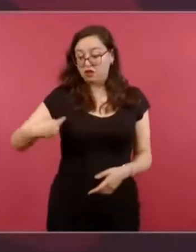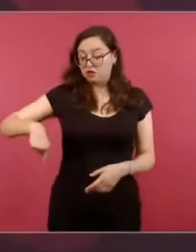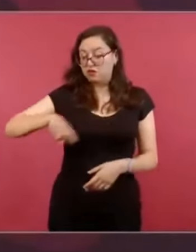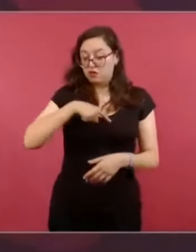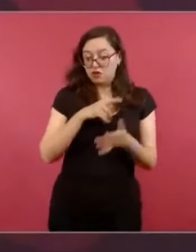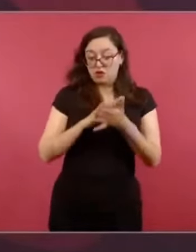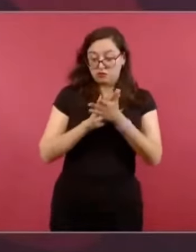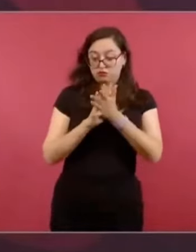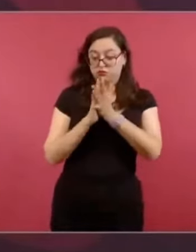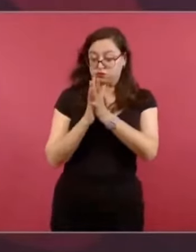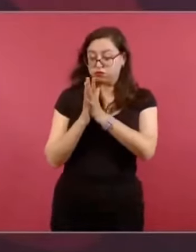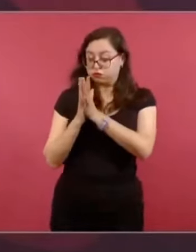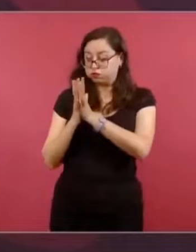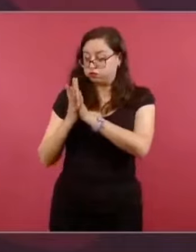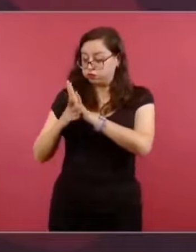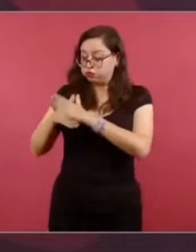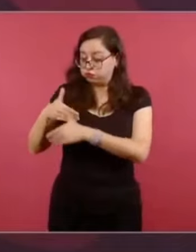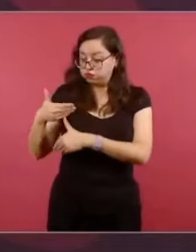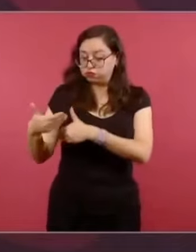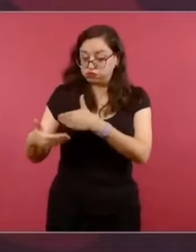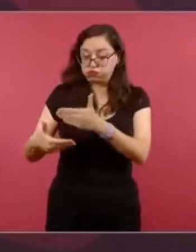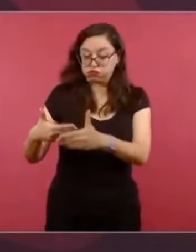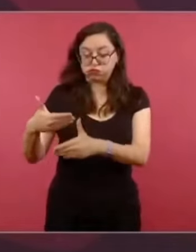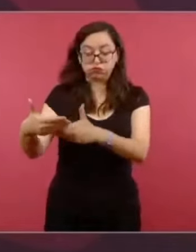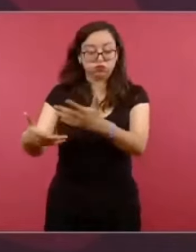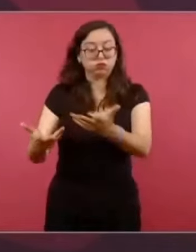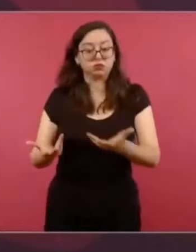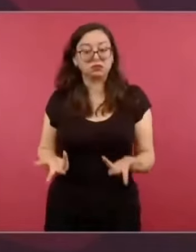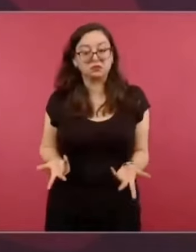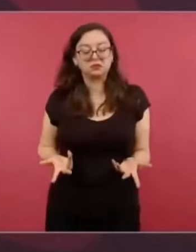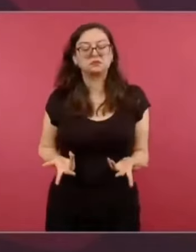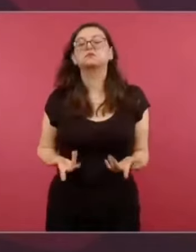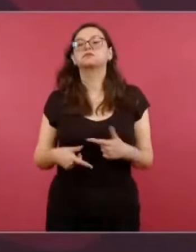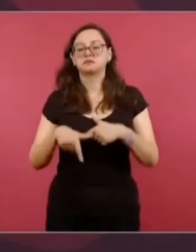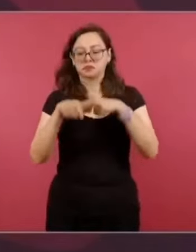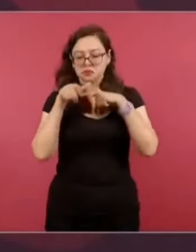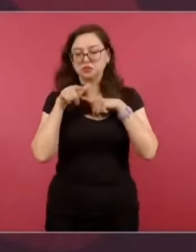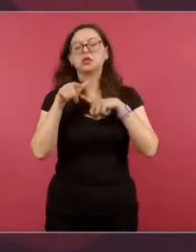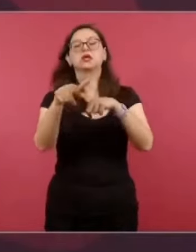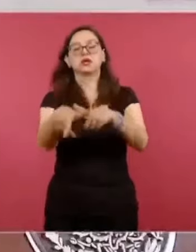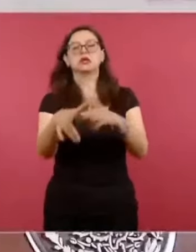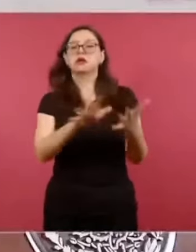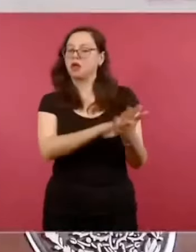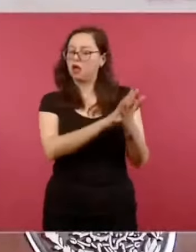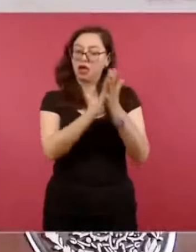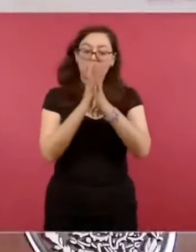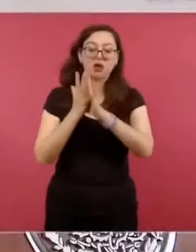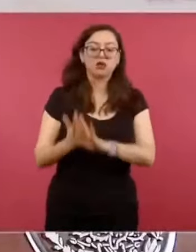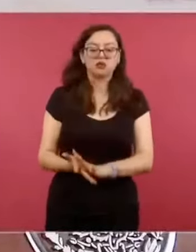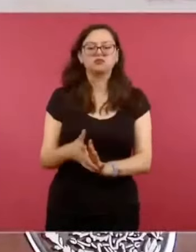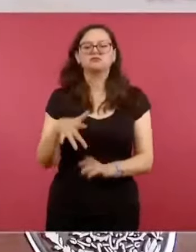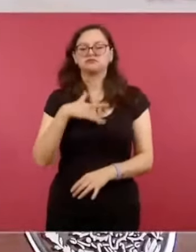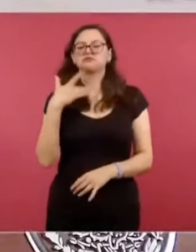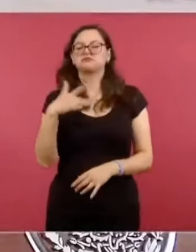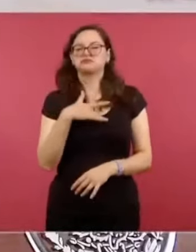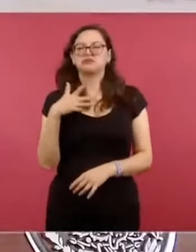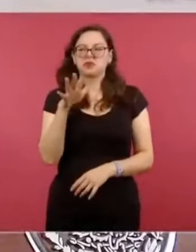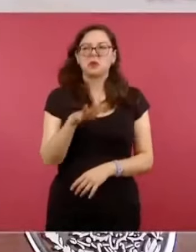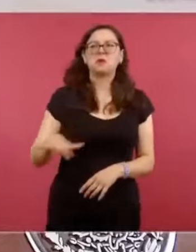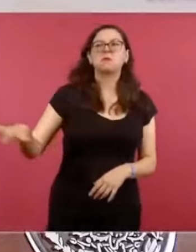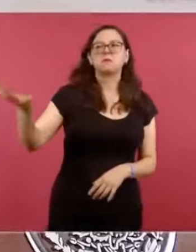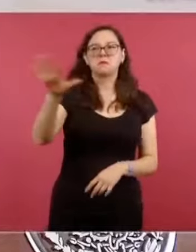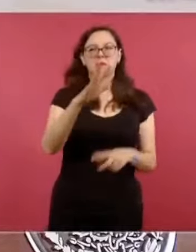Yo tengo mucha confianza en que la gente va a querer que se siga limpiando